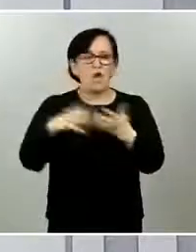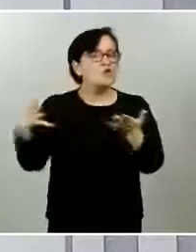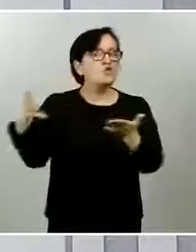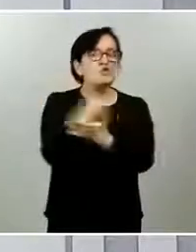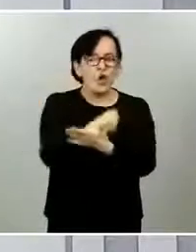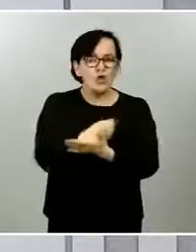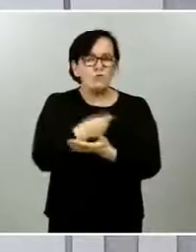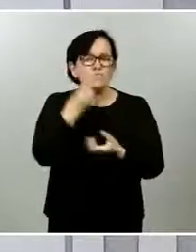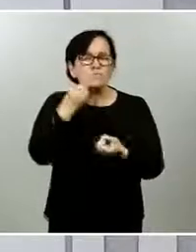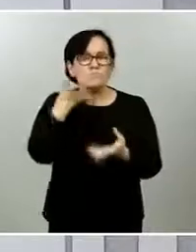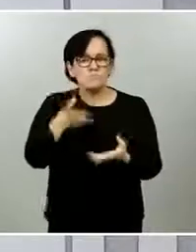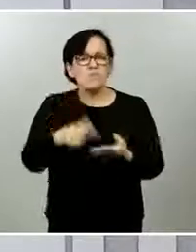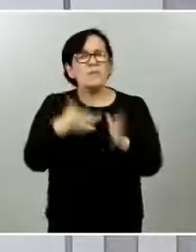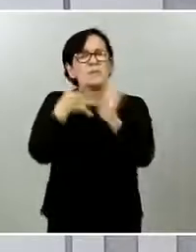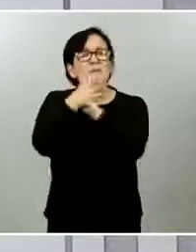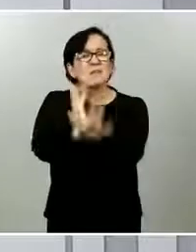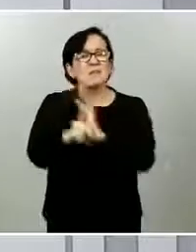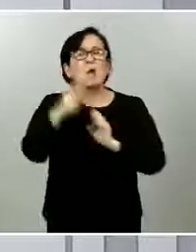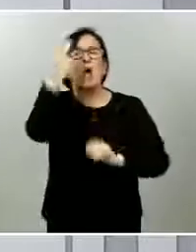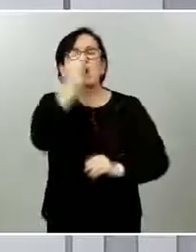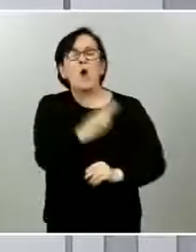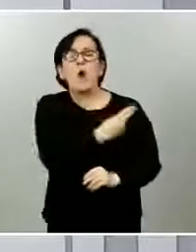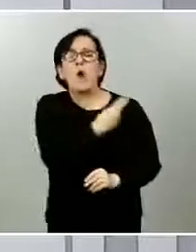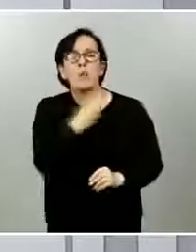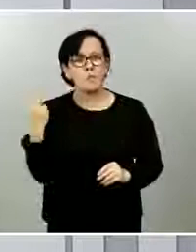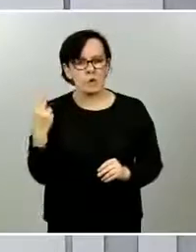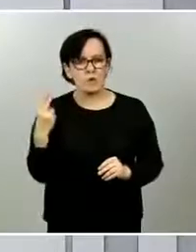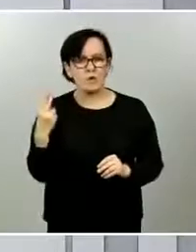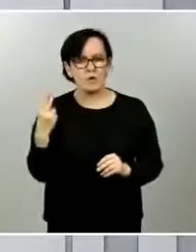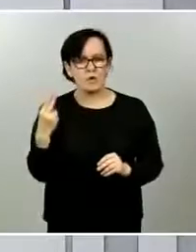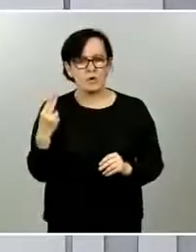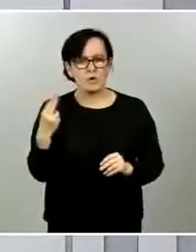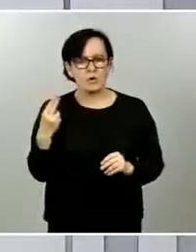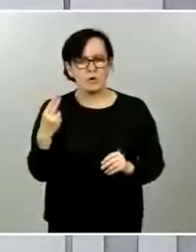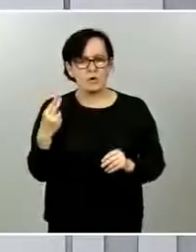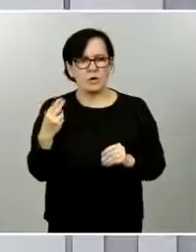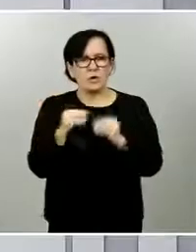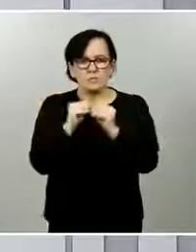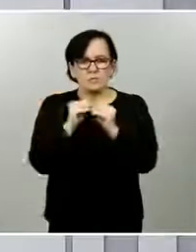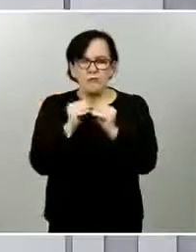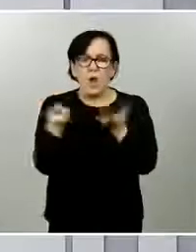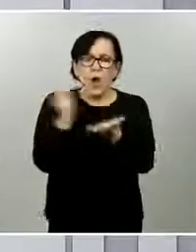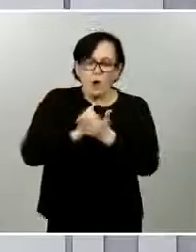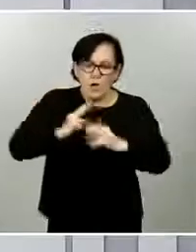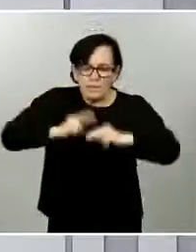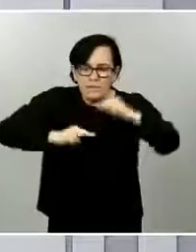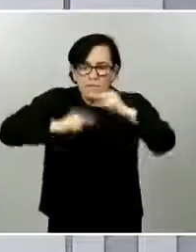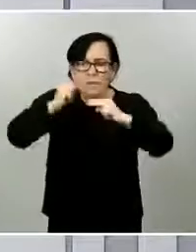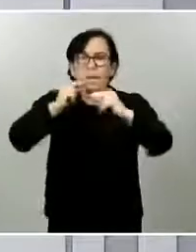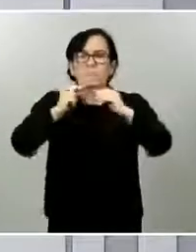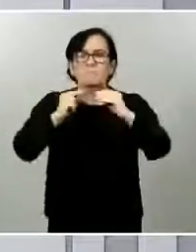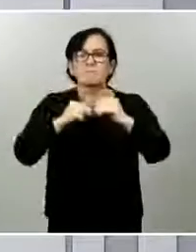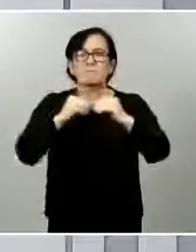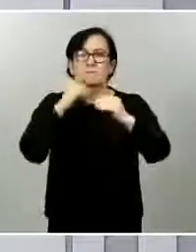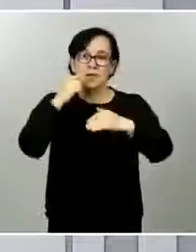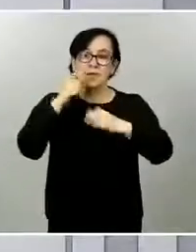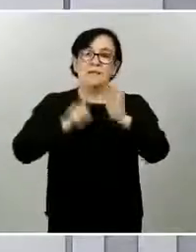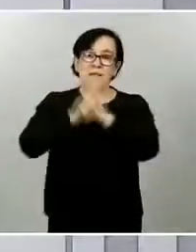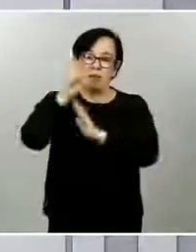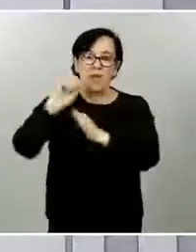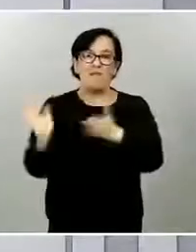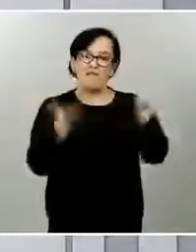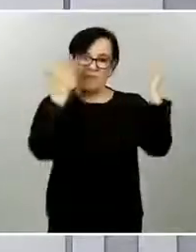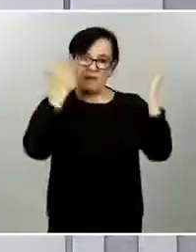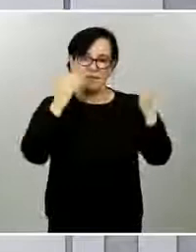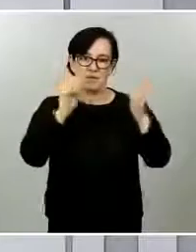los representantes de comisiones obreras de UGT, de la COE y de CEPIME, porque, efectivamente, todos ponen de manifiesto que